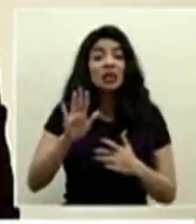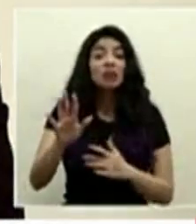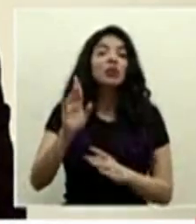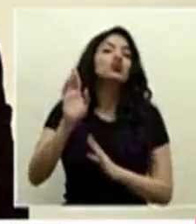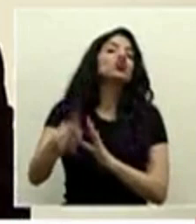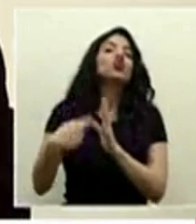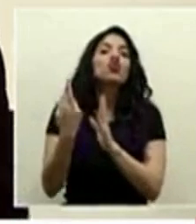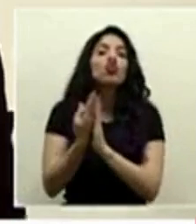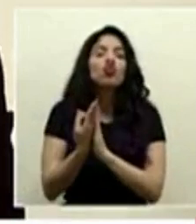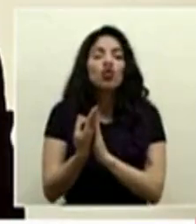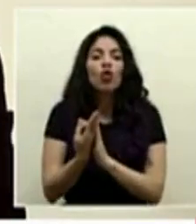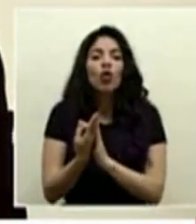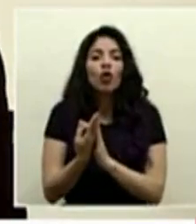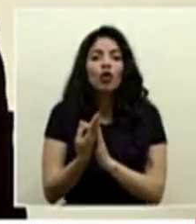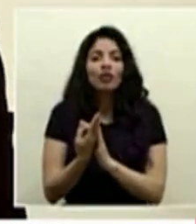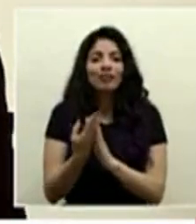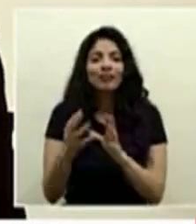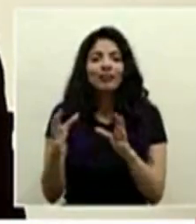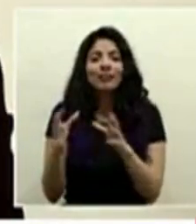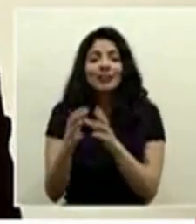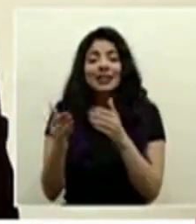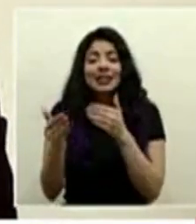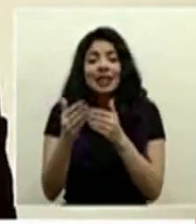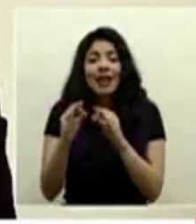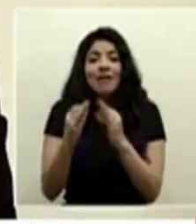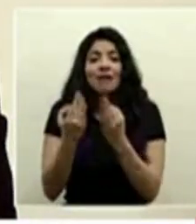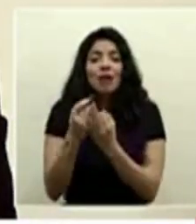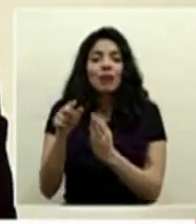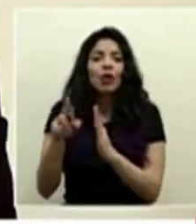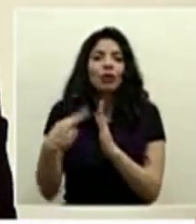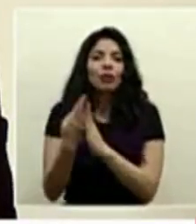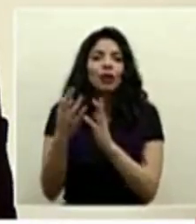dicho es muy importante sobre todo en los núcleos más cercanos en los núcleos familiares